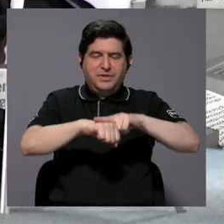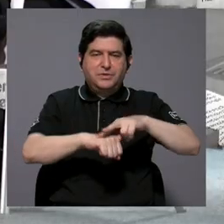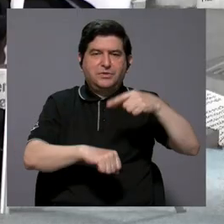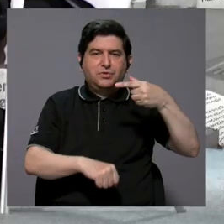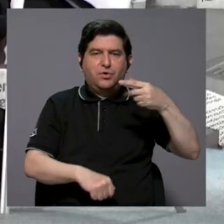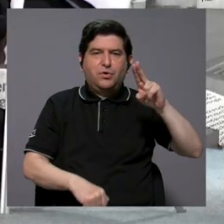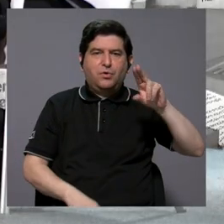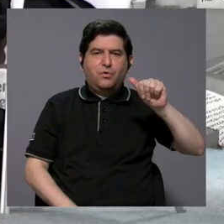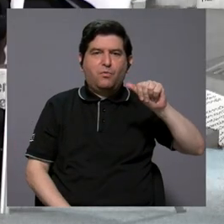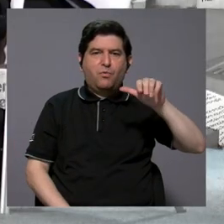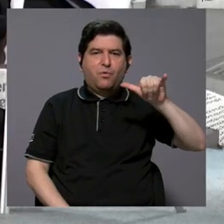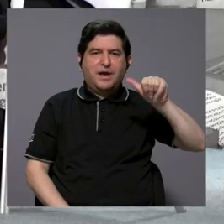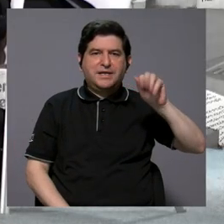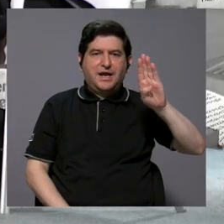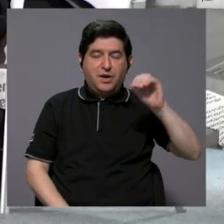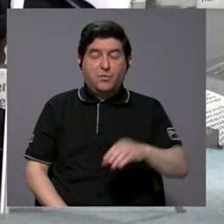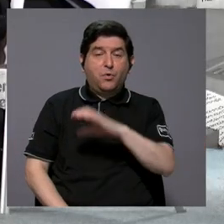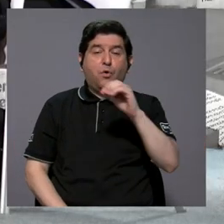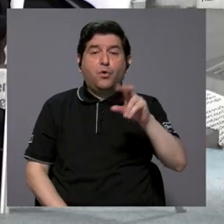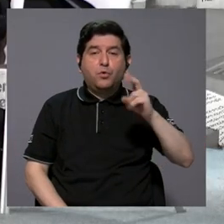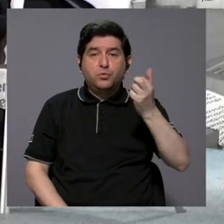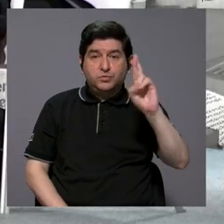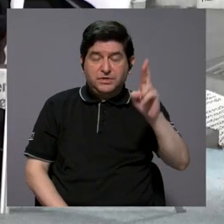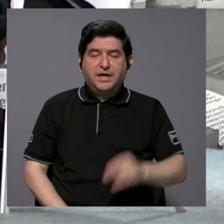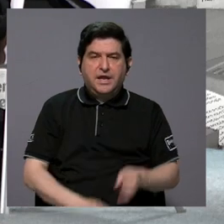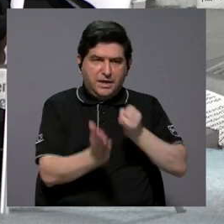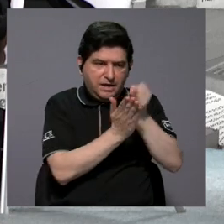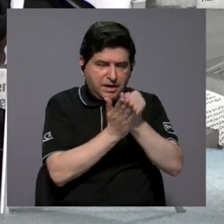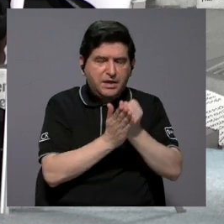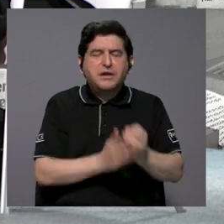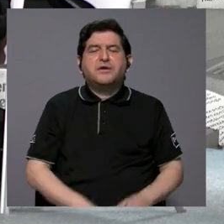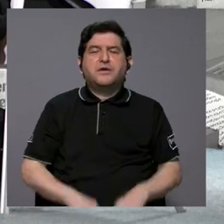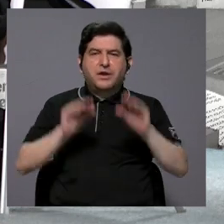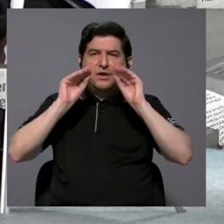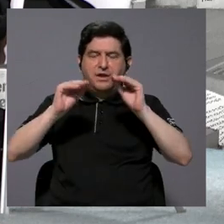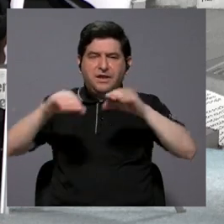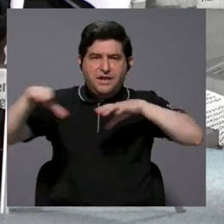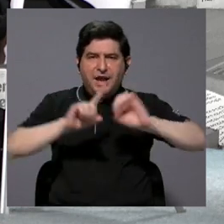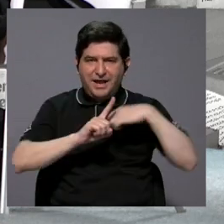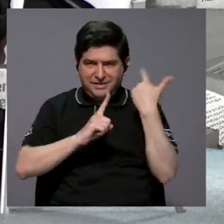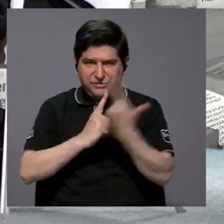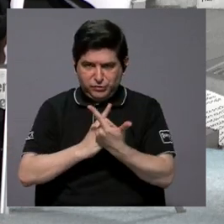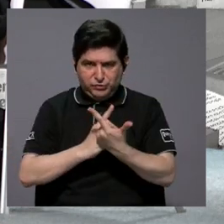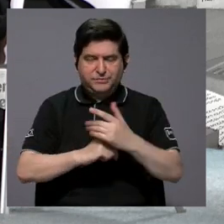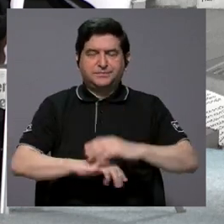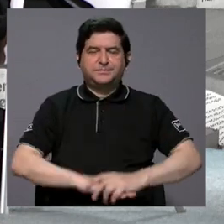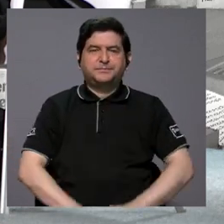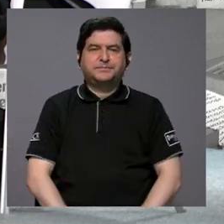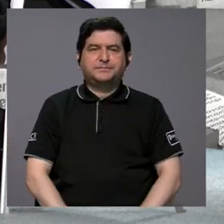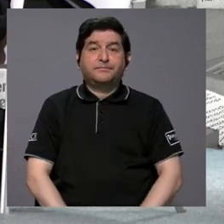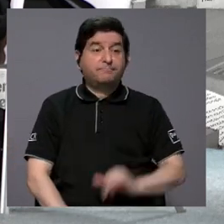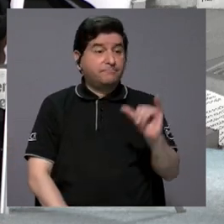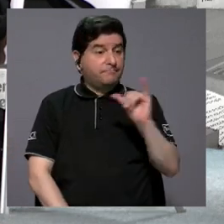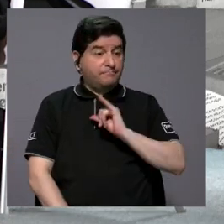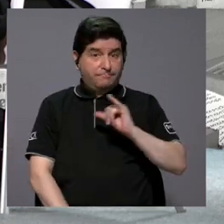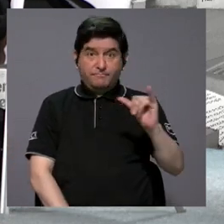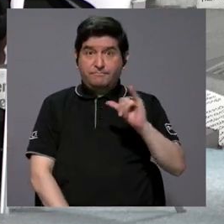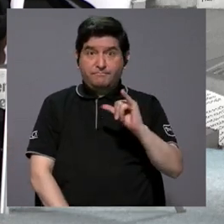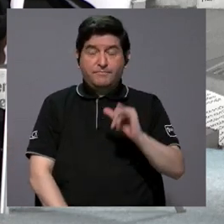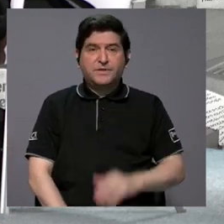como la Universidad de Costa Rica, en investigación, en docencia, en acción social, indiscutiblemente, así como